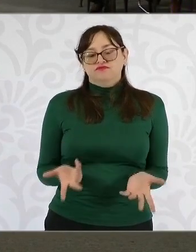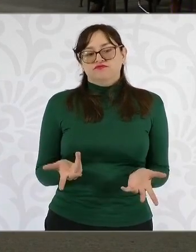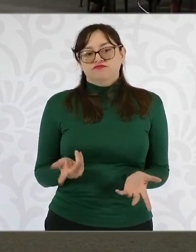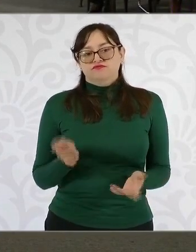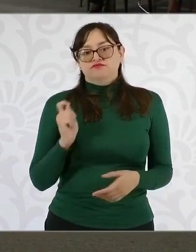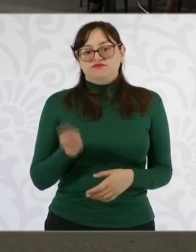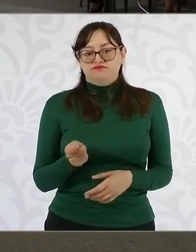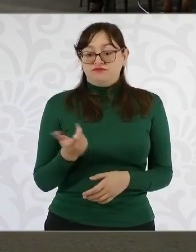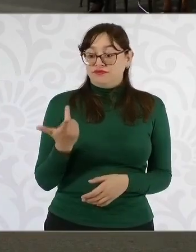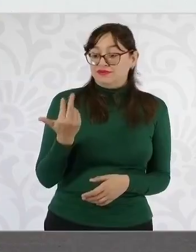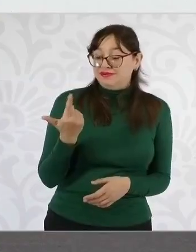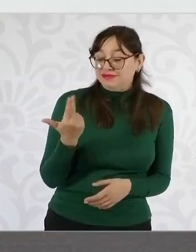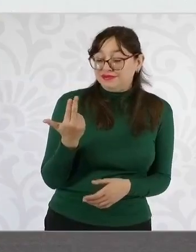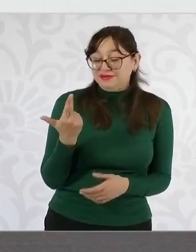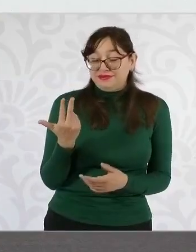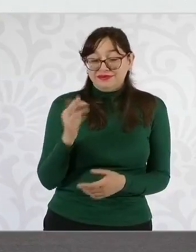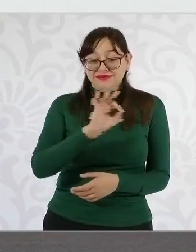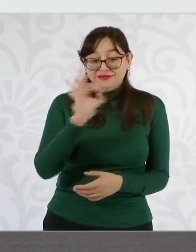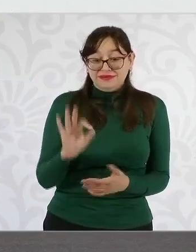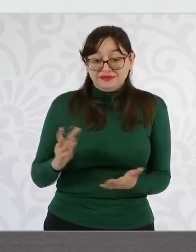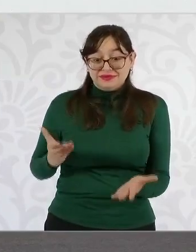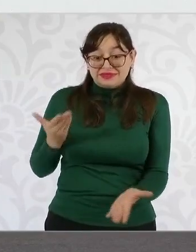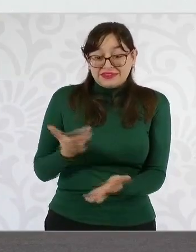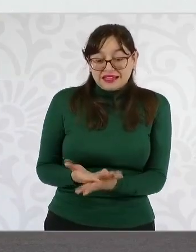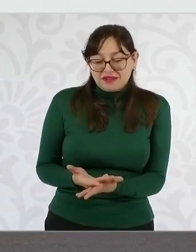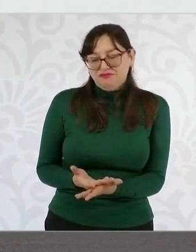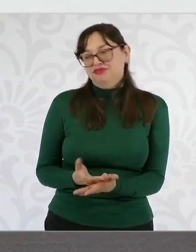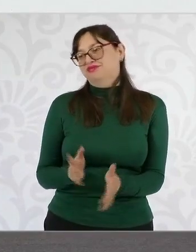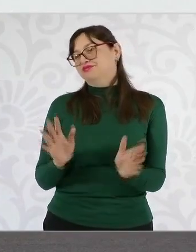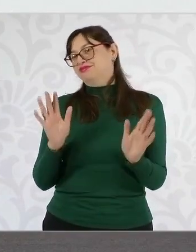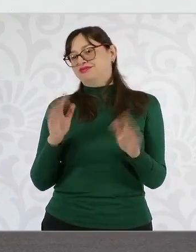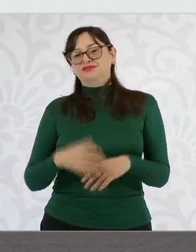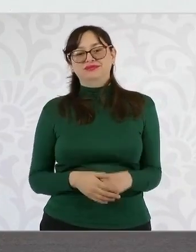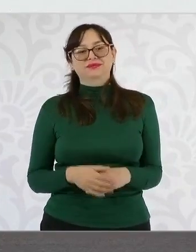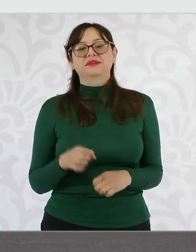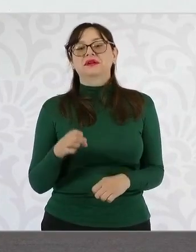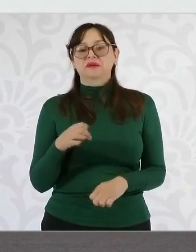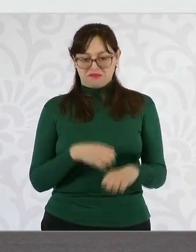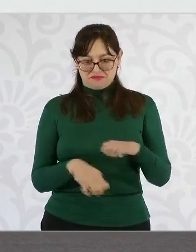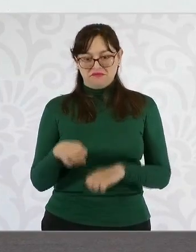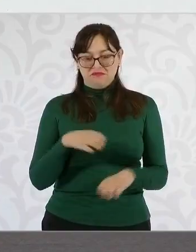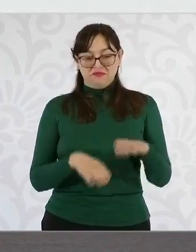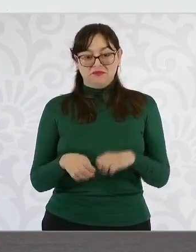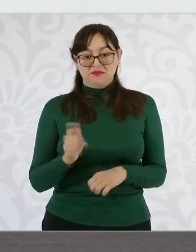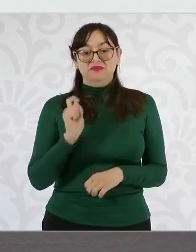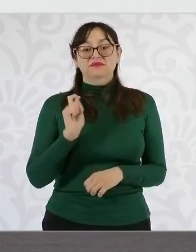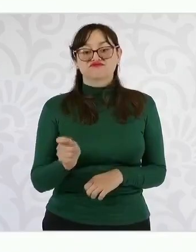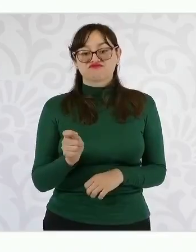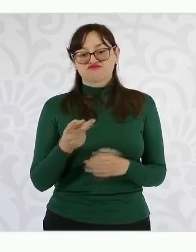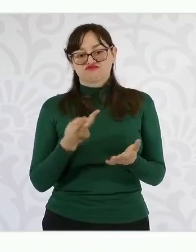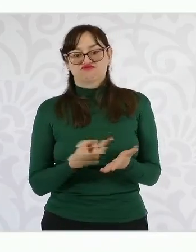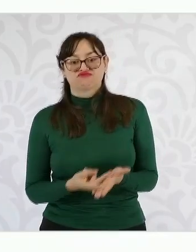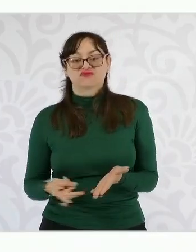propuestos, o el 25 por ciento tendrán un impacto directo en las empresas, porque equivale a duplicar el impuesto